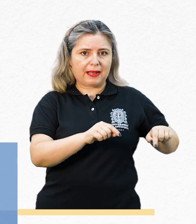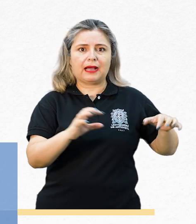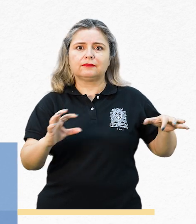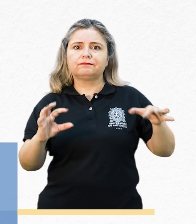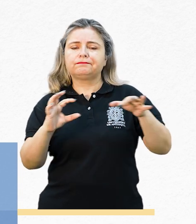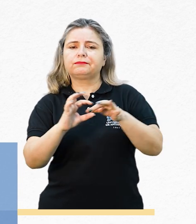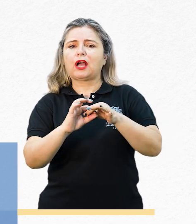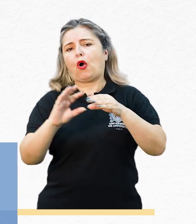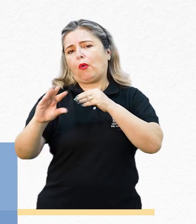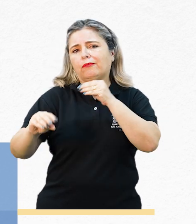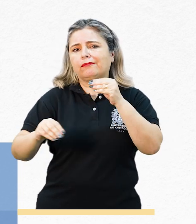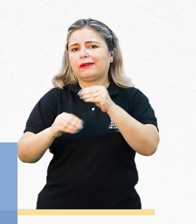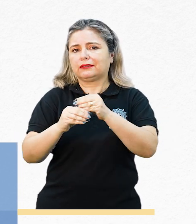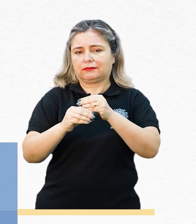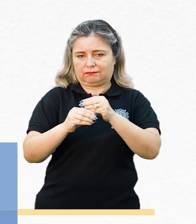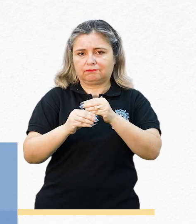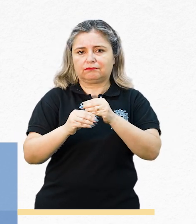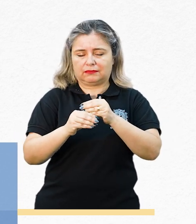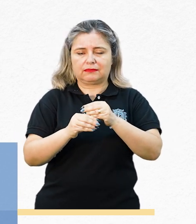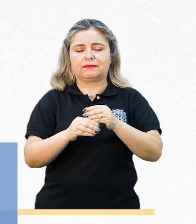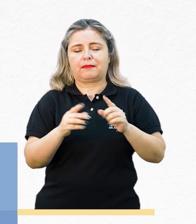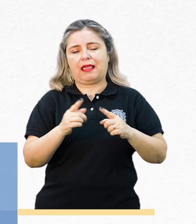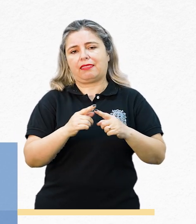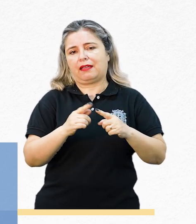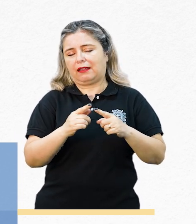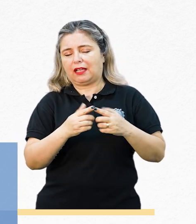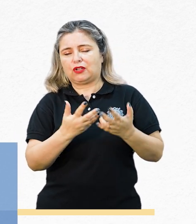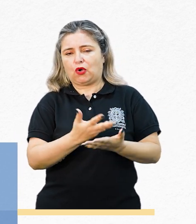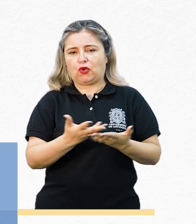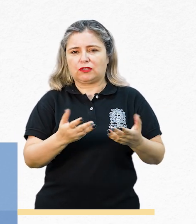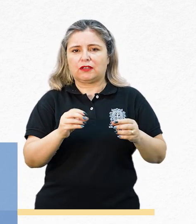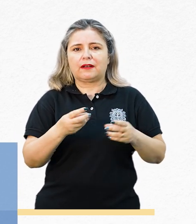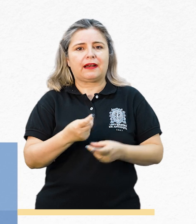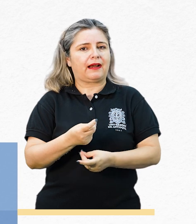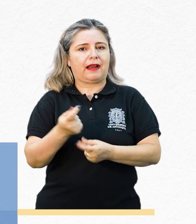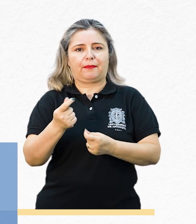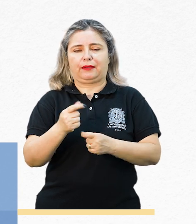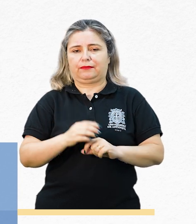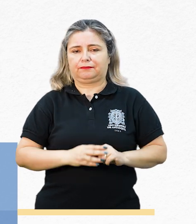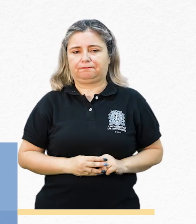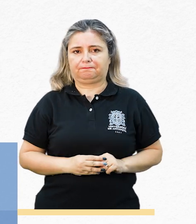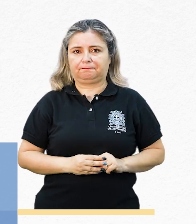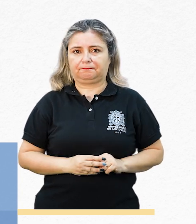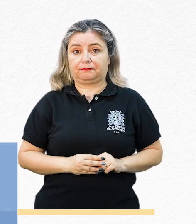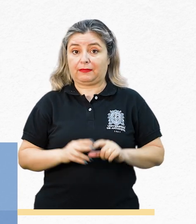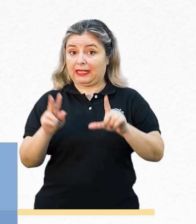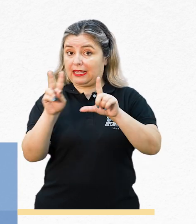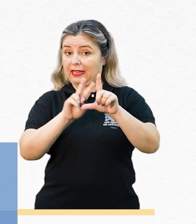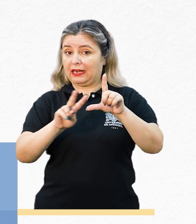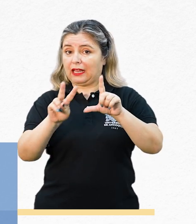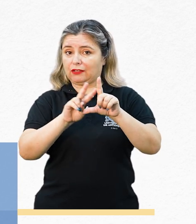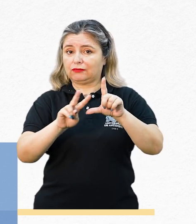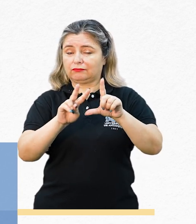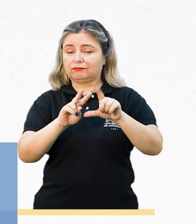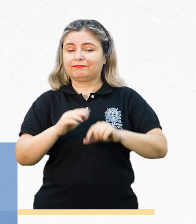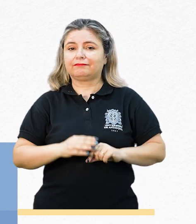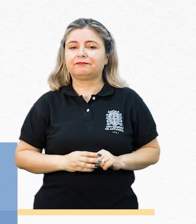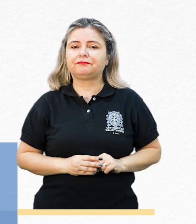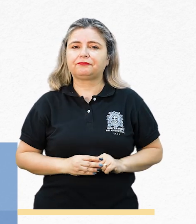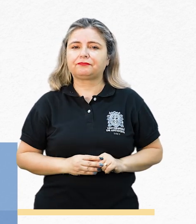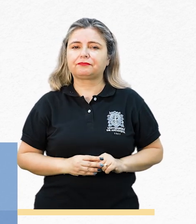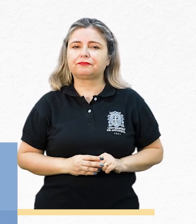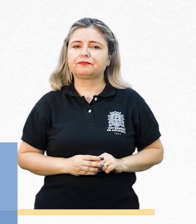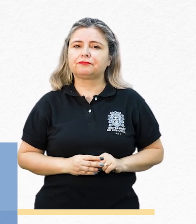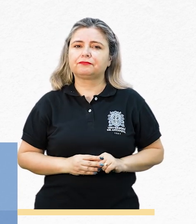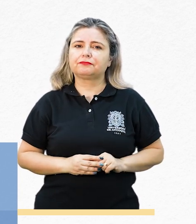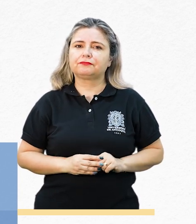funciones y tareas en nuestro computador de una manera rápida. En el caso de los lectores de pantalla tenemos por